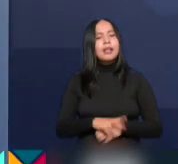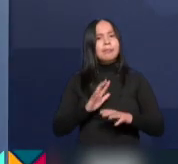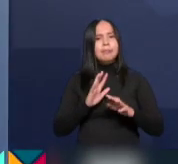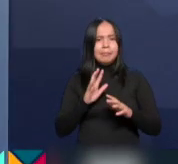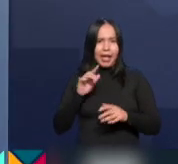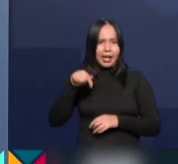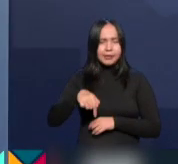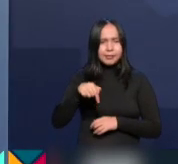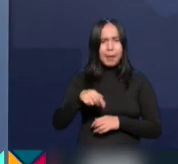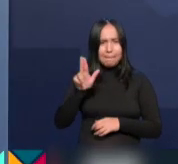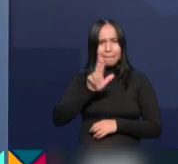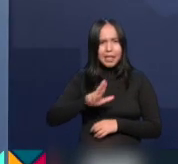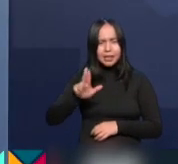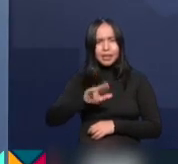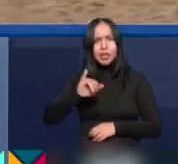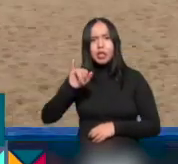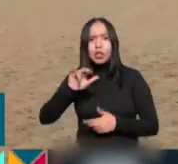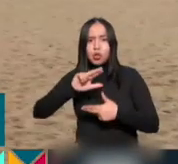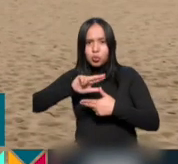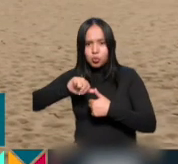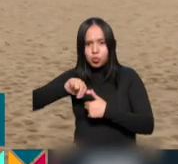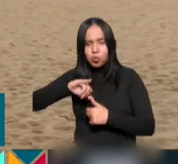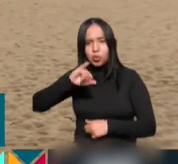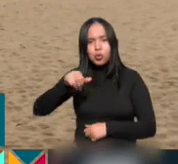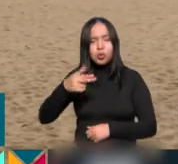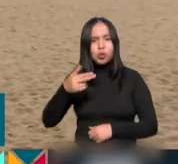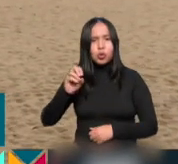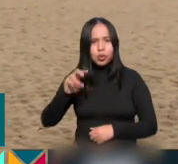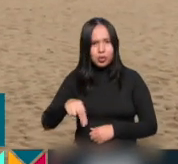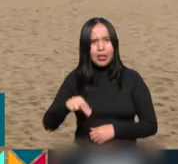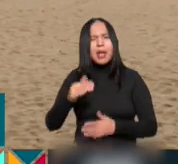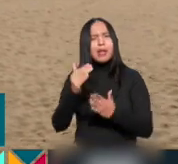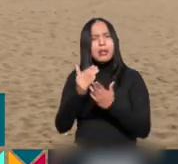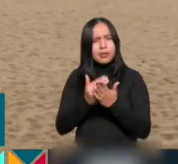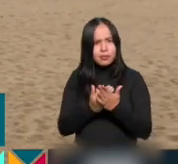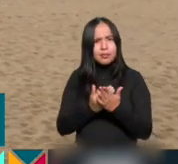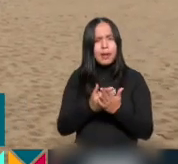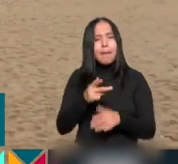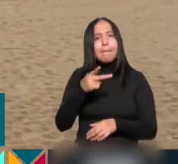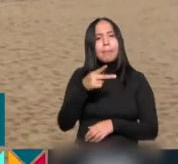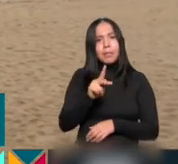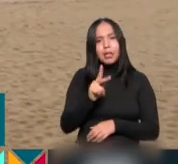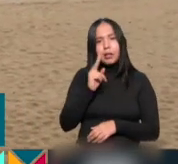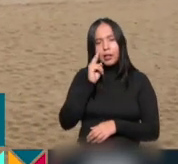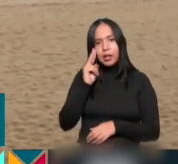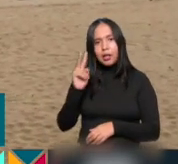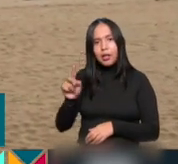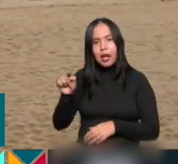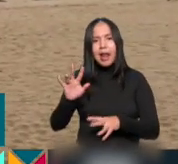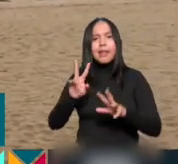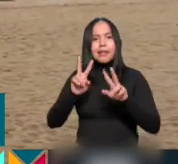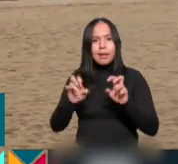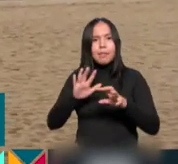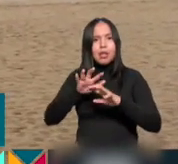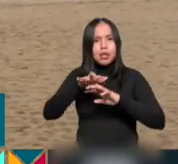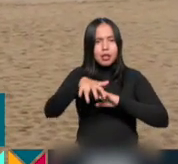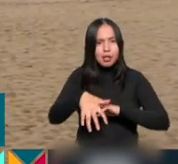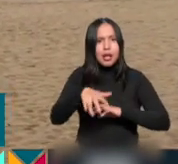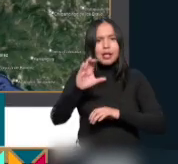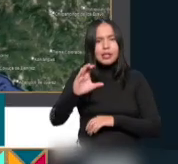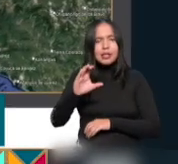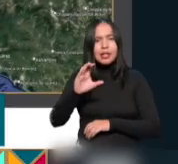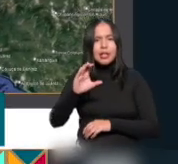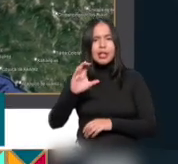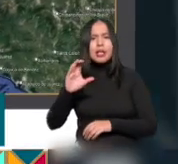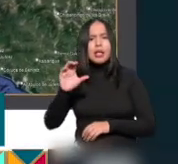mediodía de este martes, John se degradó a baja presión remanente sobre Guerrero. Sin embargo, de acuerdo con el Servicio Meteorológico Nacional de la Comisión